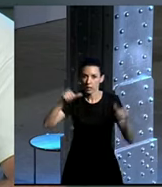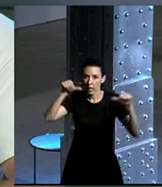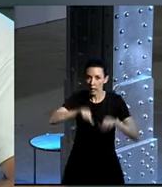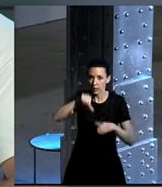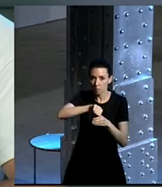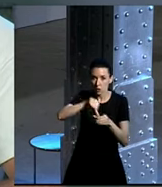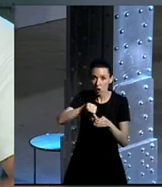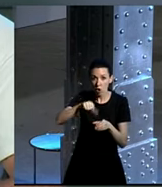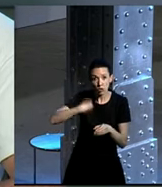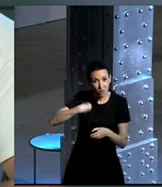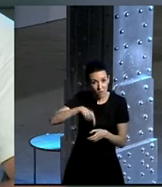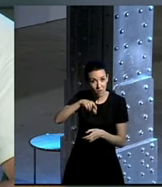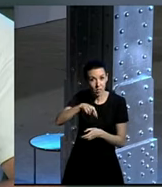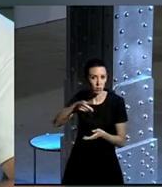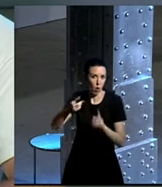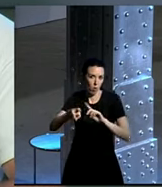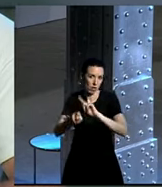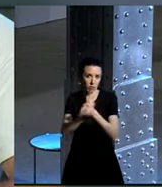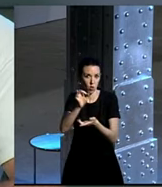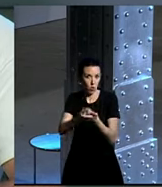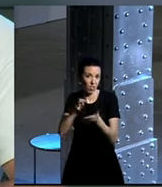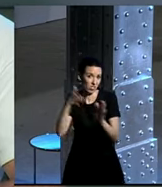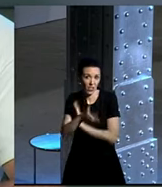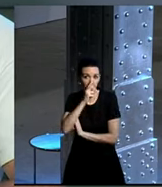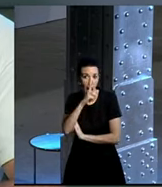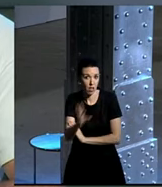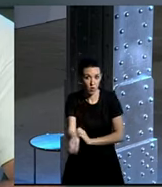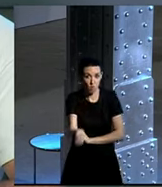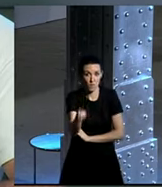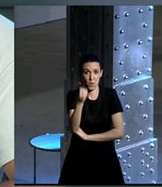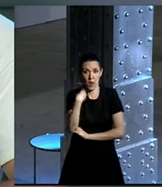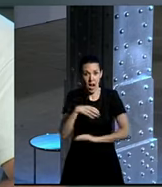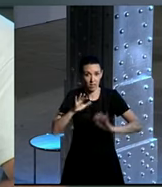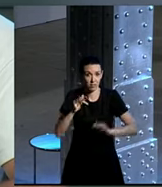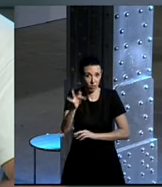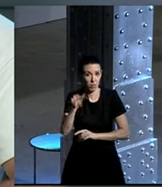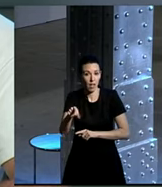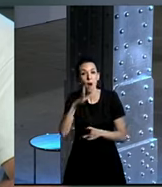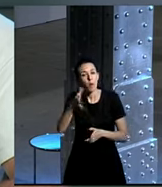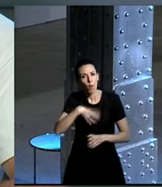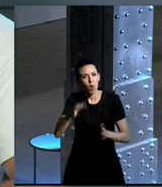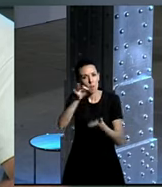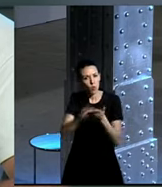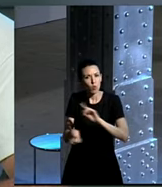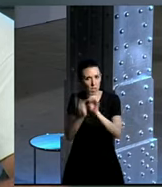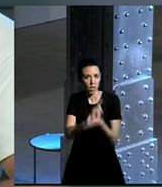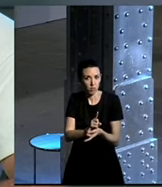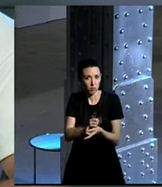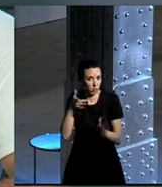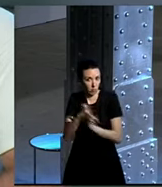para transformar esas ciudades a mejor. Nos llevan años de ventaja, pero eso significa que somos capaces, podemos ser capaces de transformar nuestra ciudad.